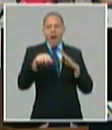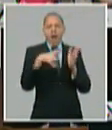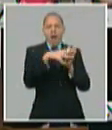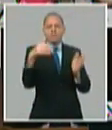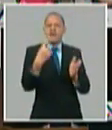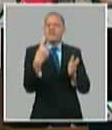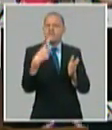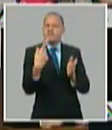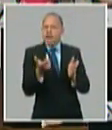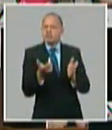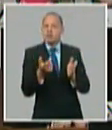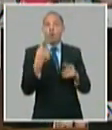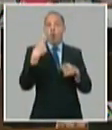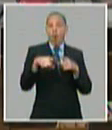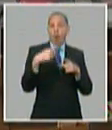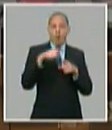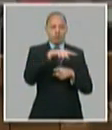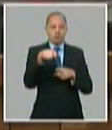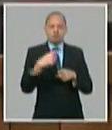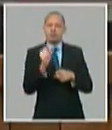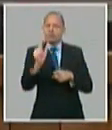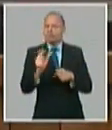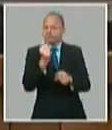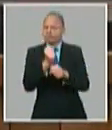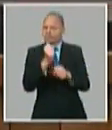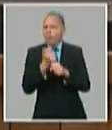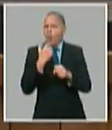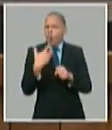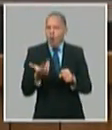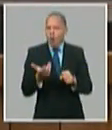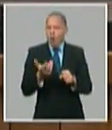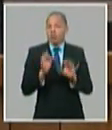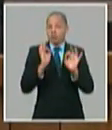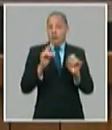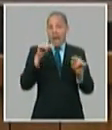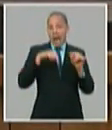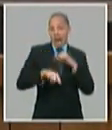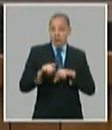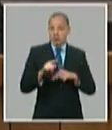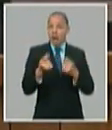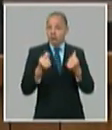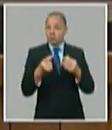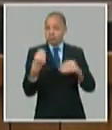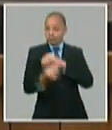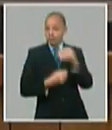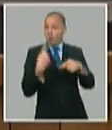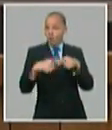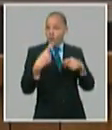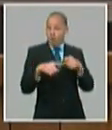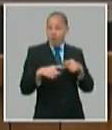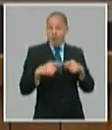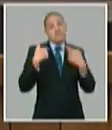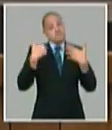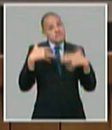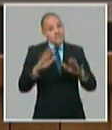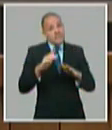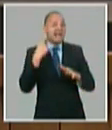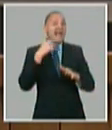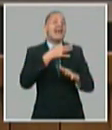que en el incentivo que estamos teniendo con los rendimientos monetarios esperamos que haya una mayor demanda por el empleo en Cuba